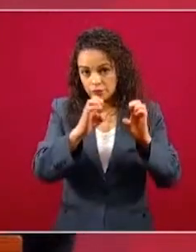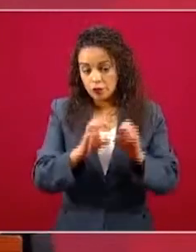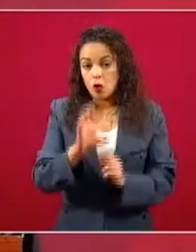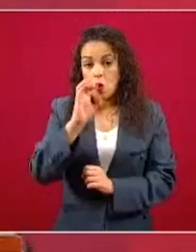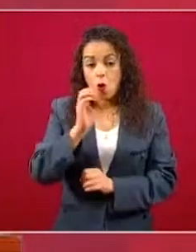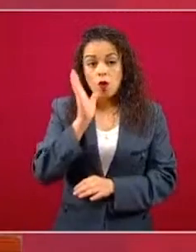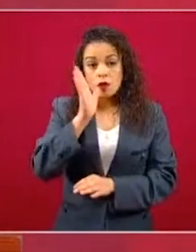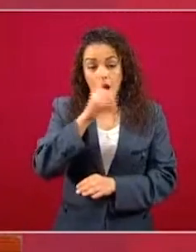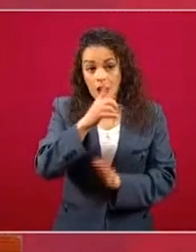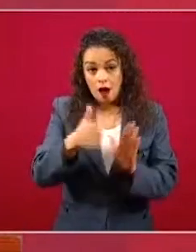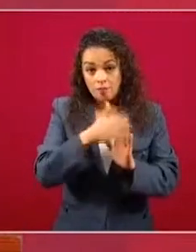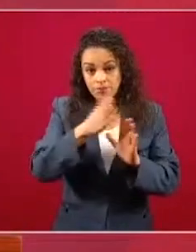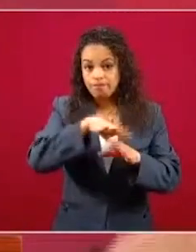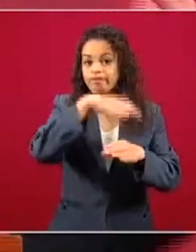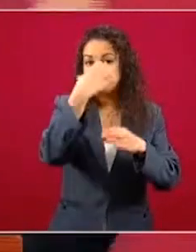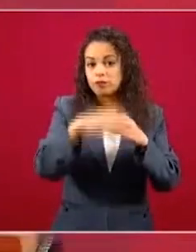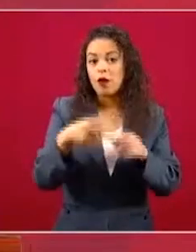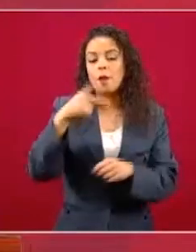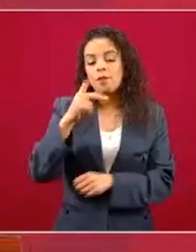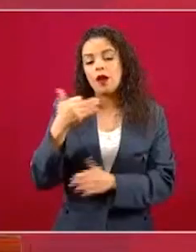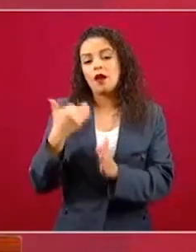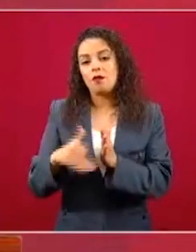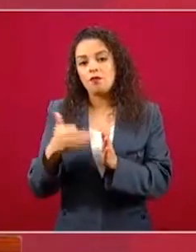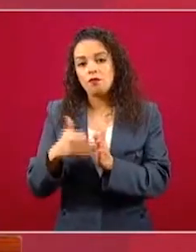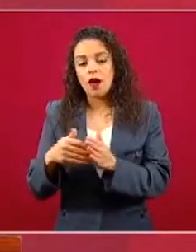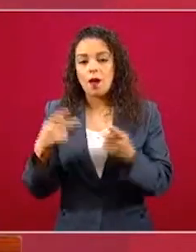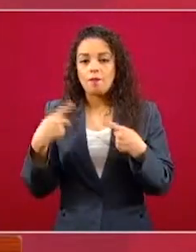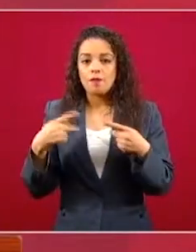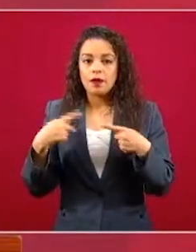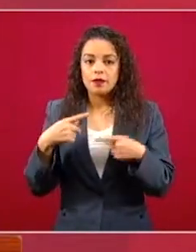pero no tenían equipos o no tenían personal,